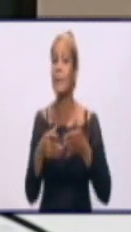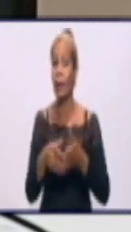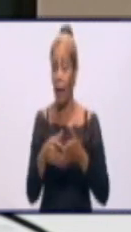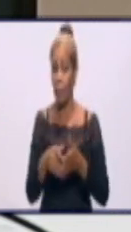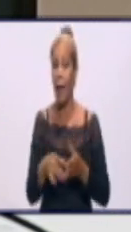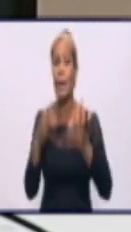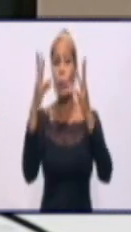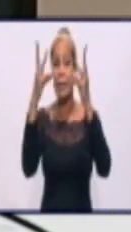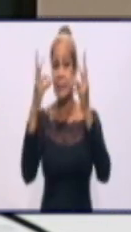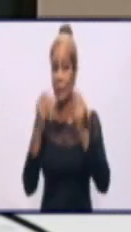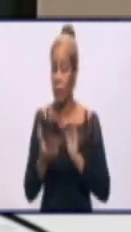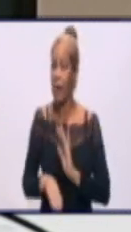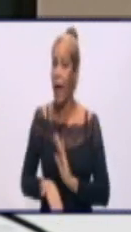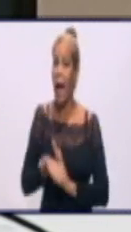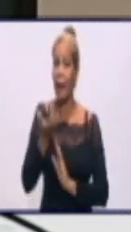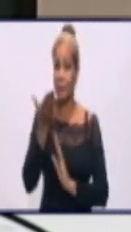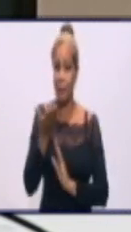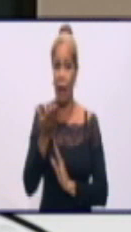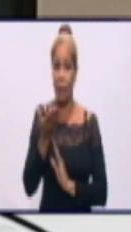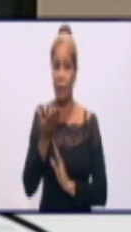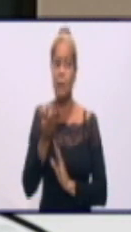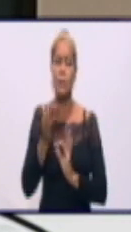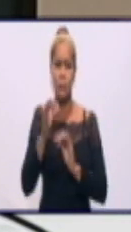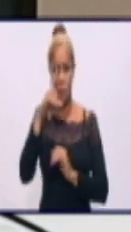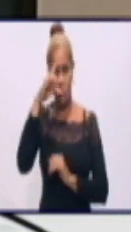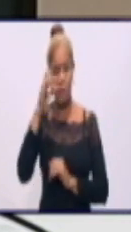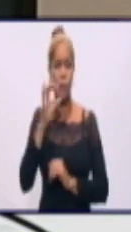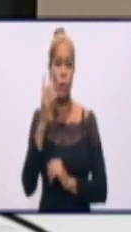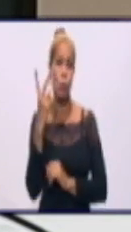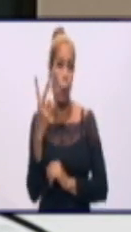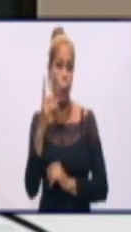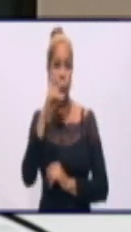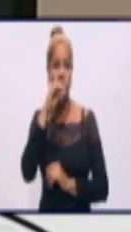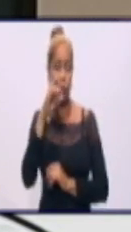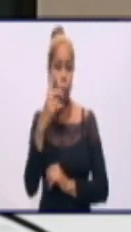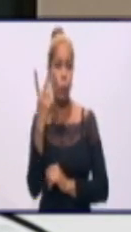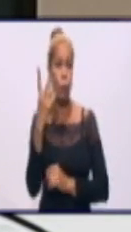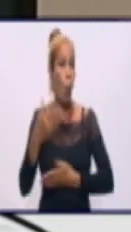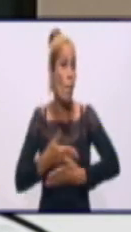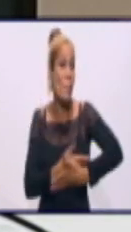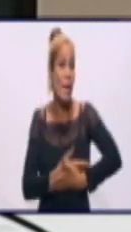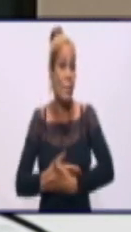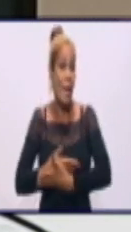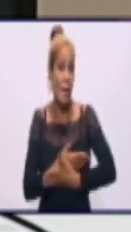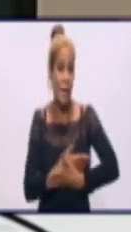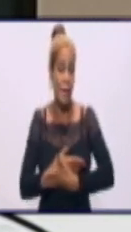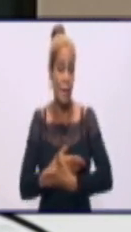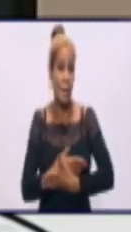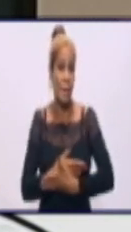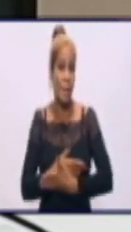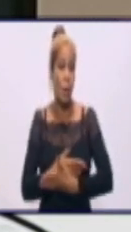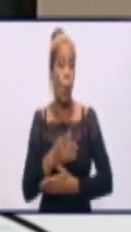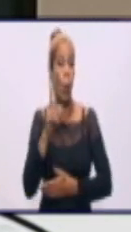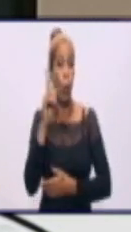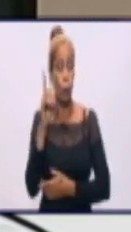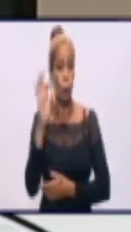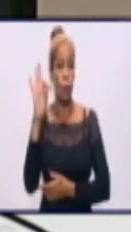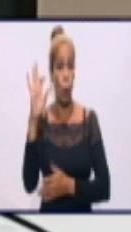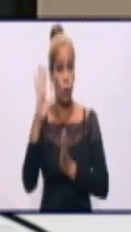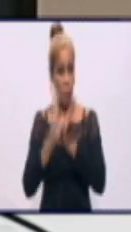bastante alarmante. Sí, son dos niños, son dos lactantes, uno de nueve meses y uno de once meses. Bueno,